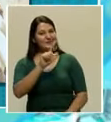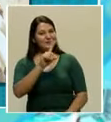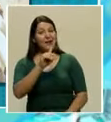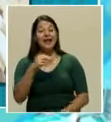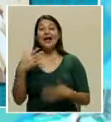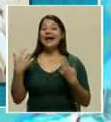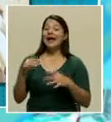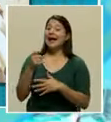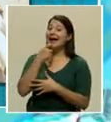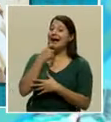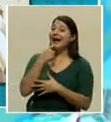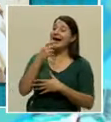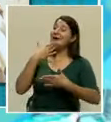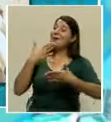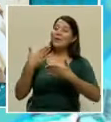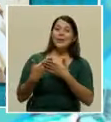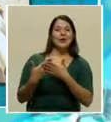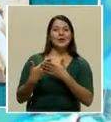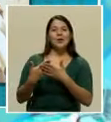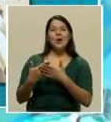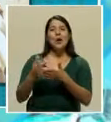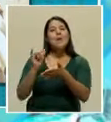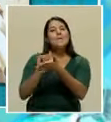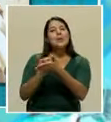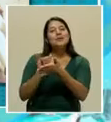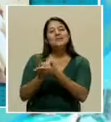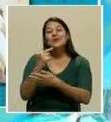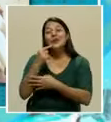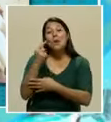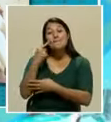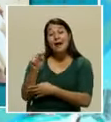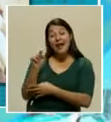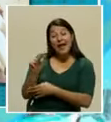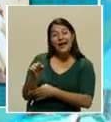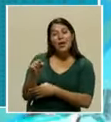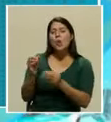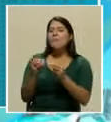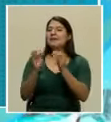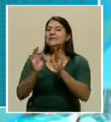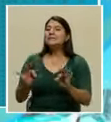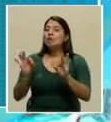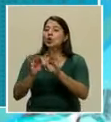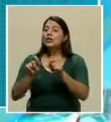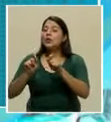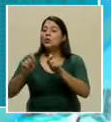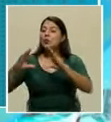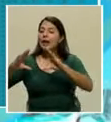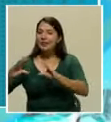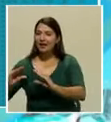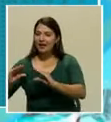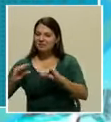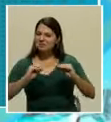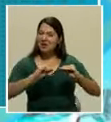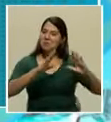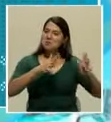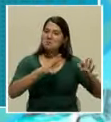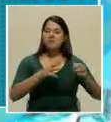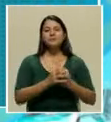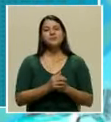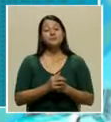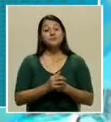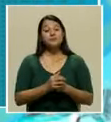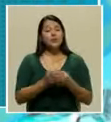Buenísimo. Por eso te digo, la tarde era lo importante. Osvaldo, hay toda una corriente de gente que